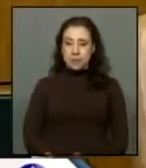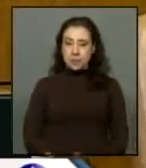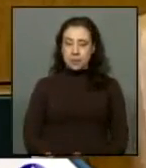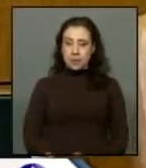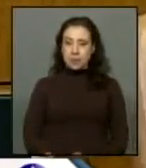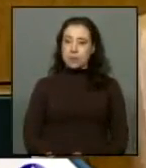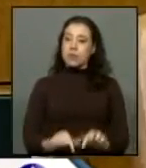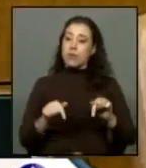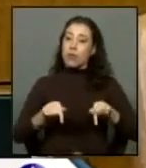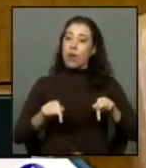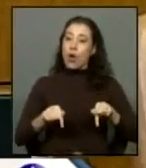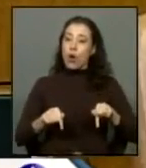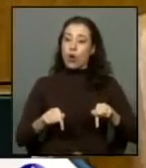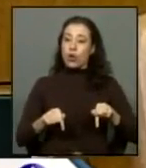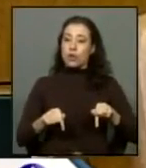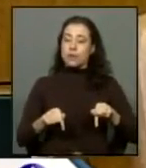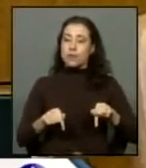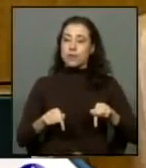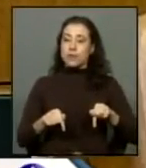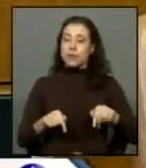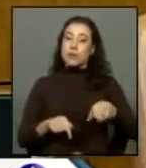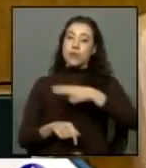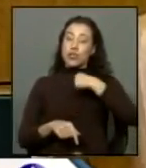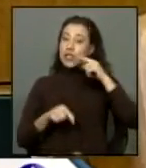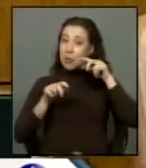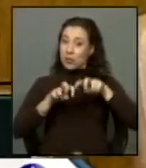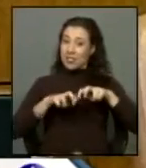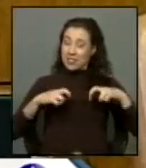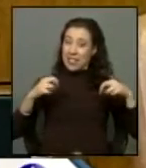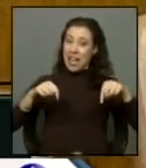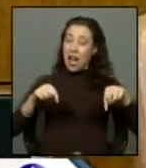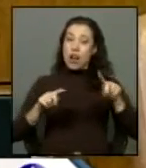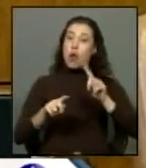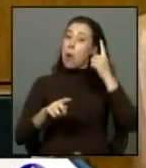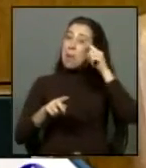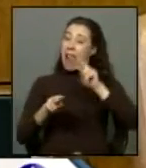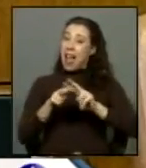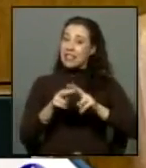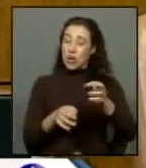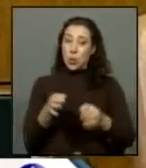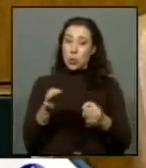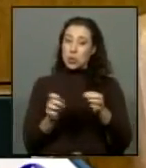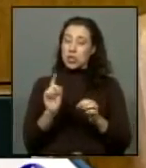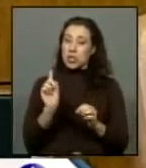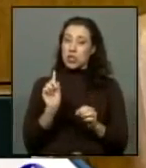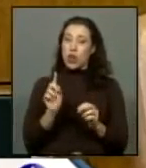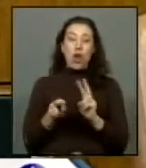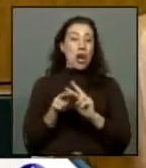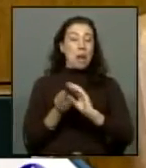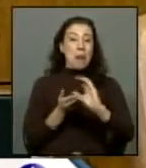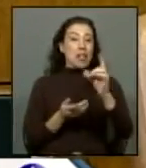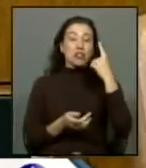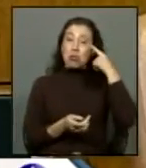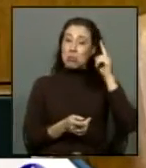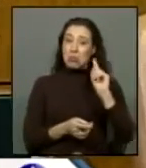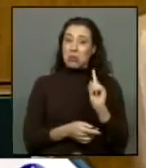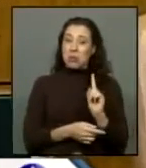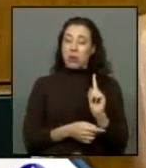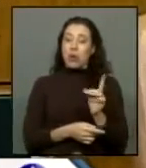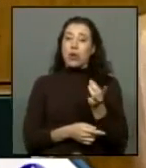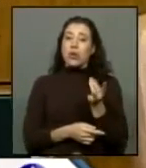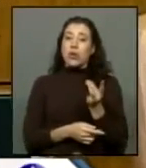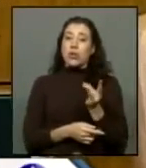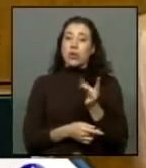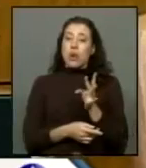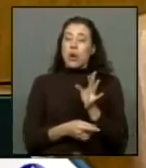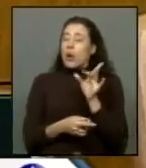hoy estamos aquí no para hacer justicia ni siquiera reparación solo una